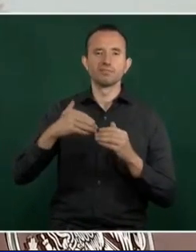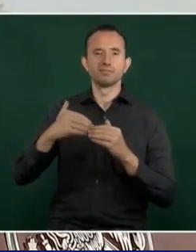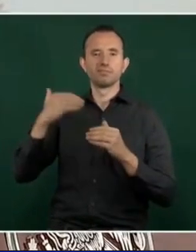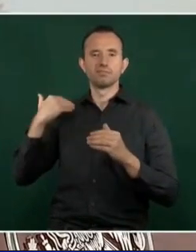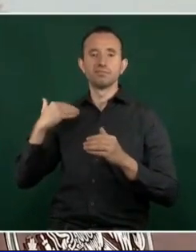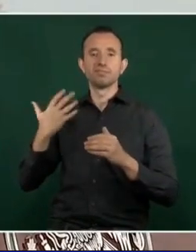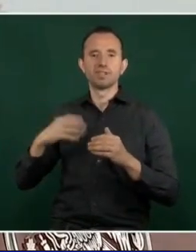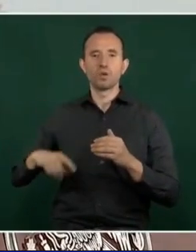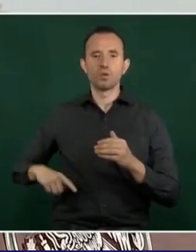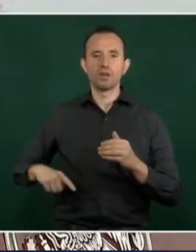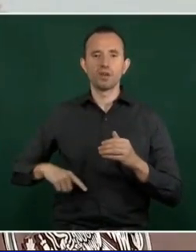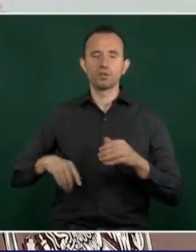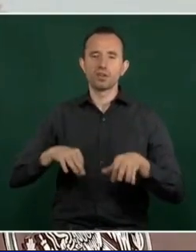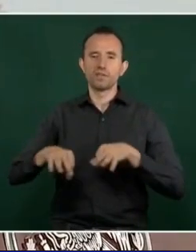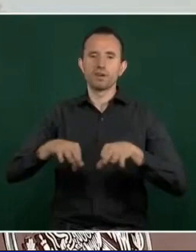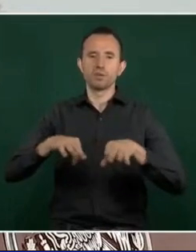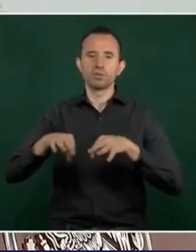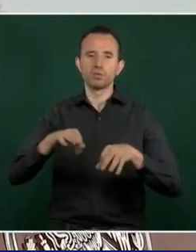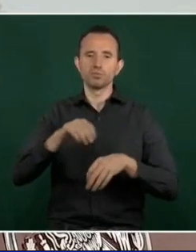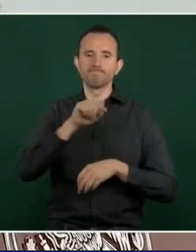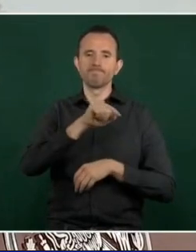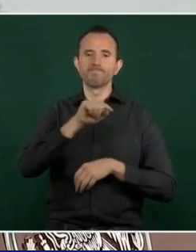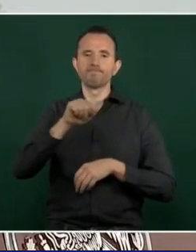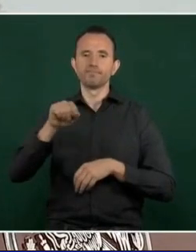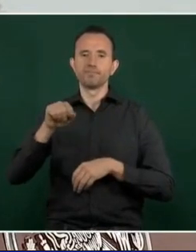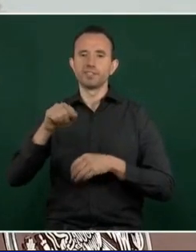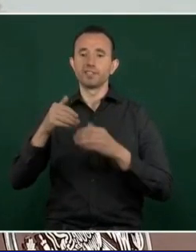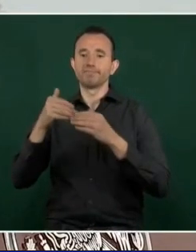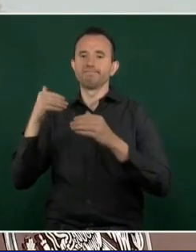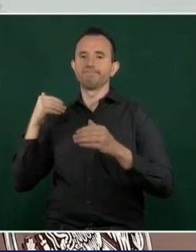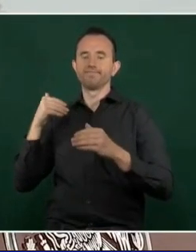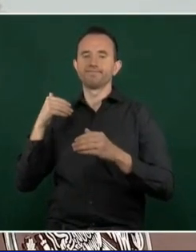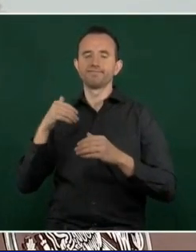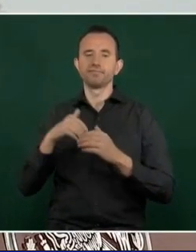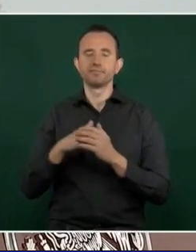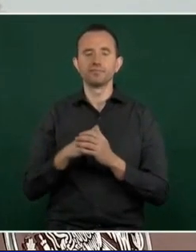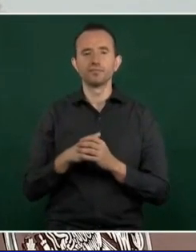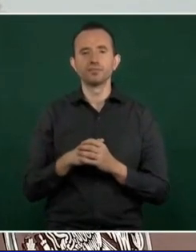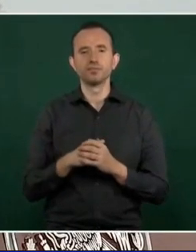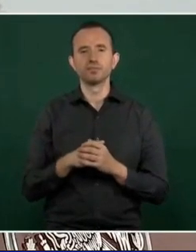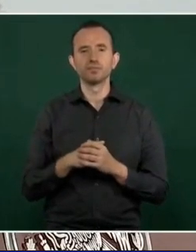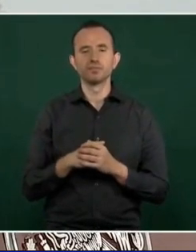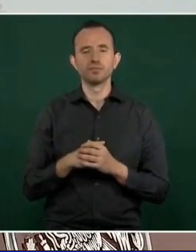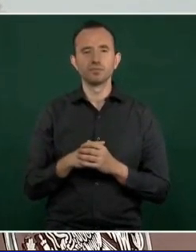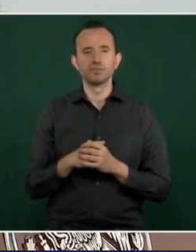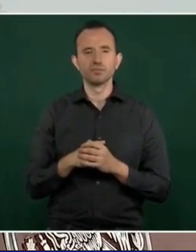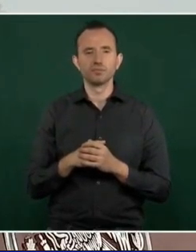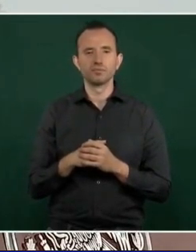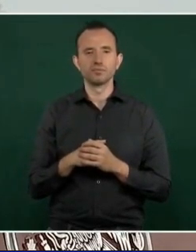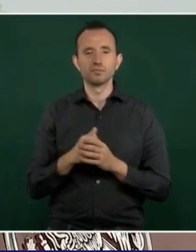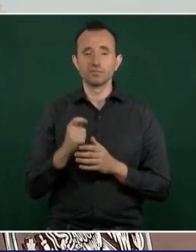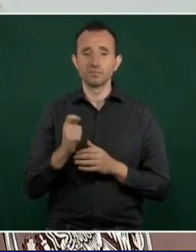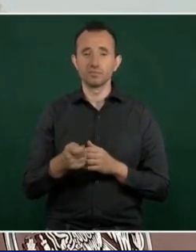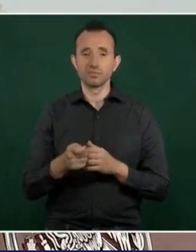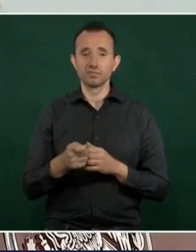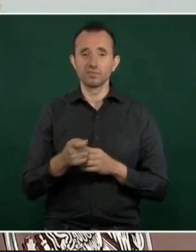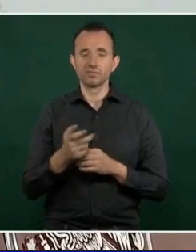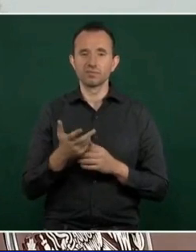significa el mal funcionamiento de una institución.